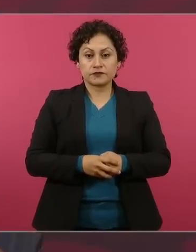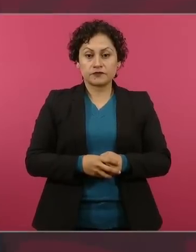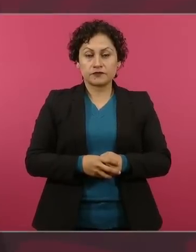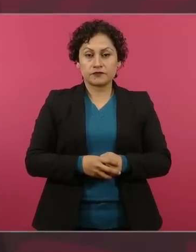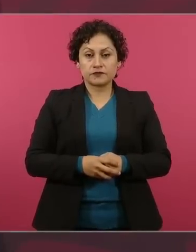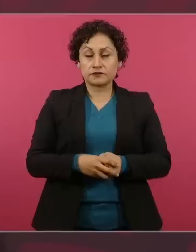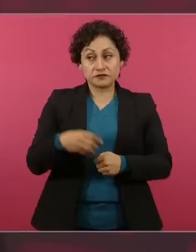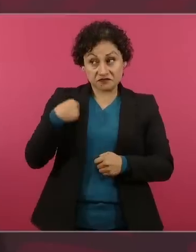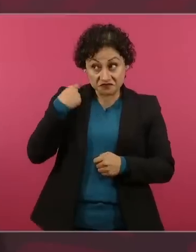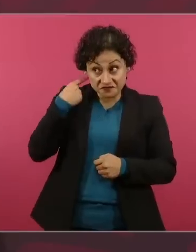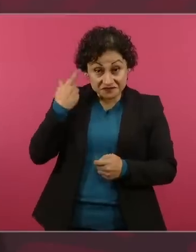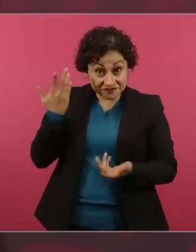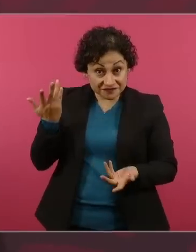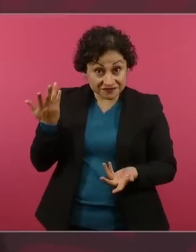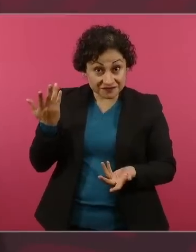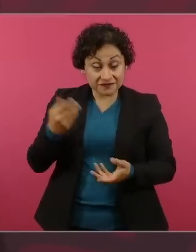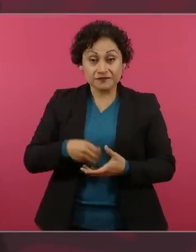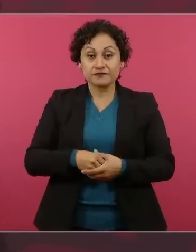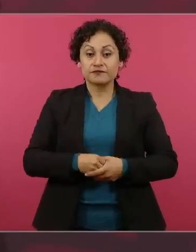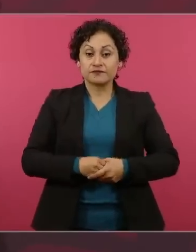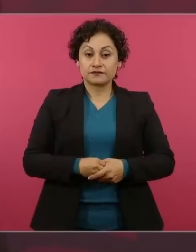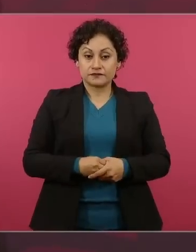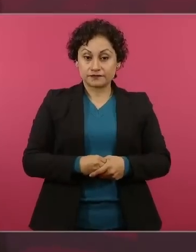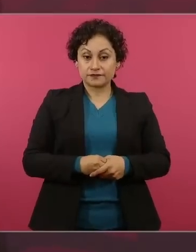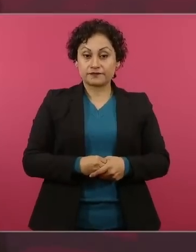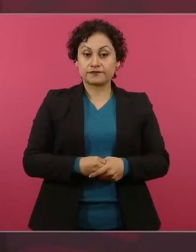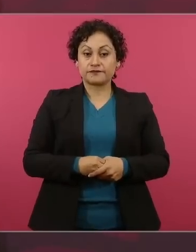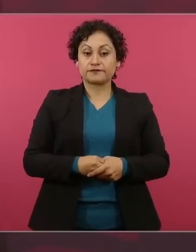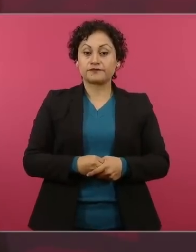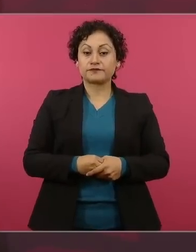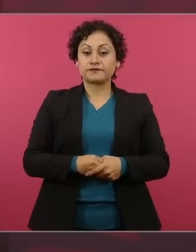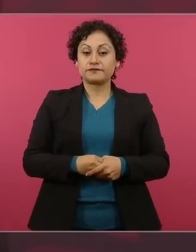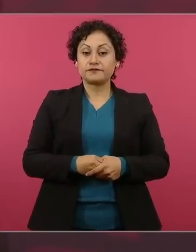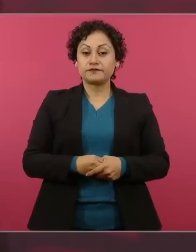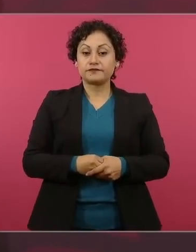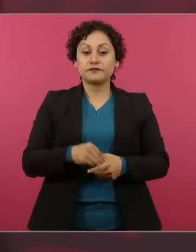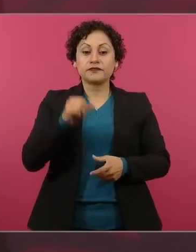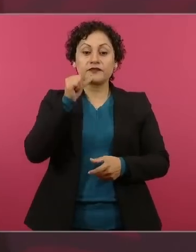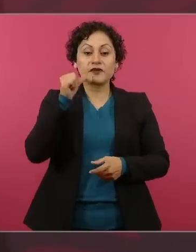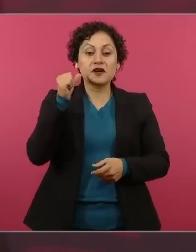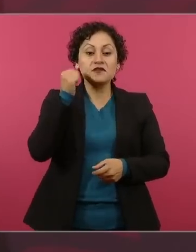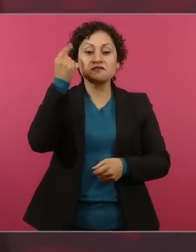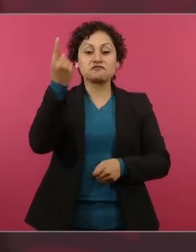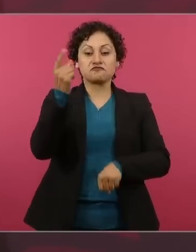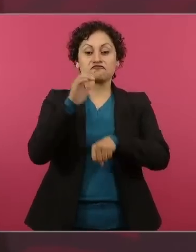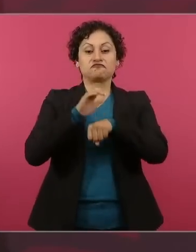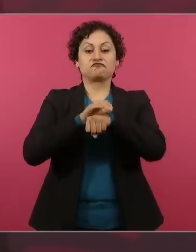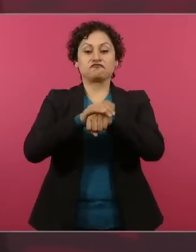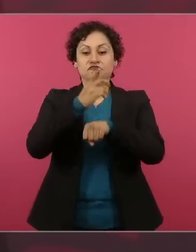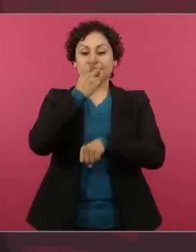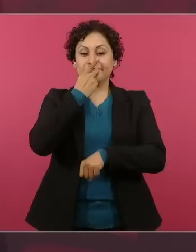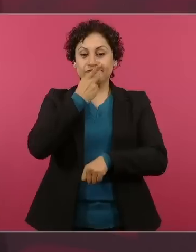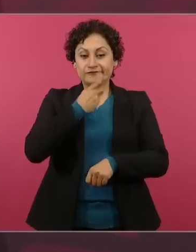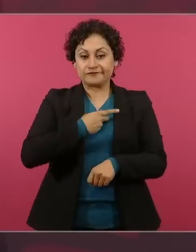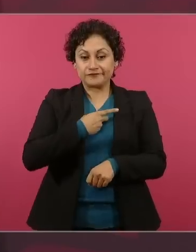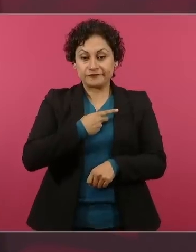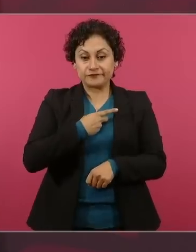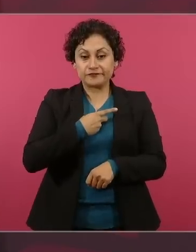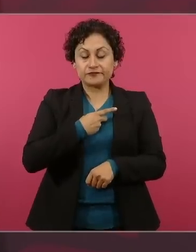Ayer me decía un amigo, decía su esposa,